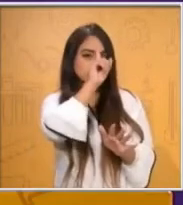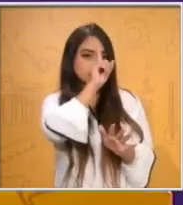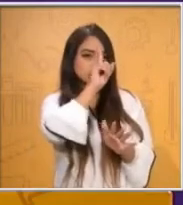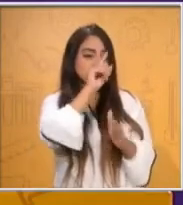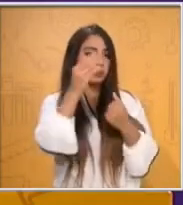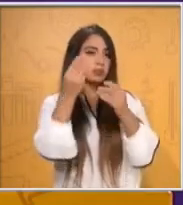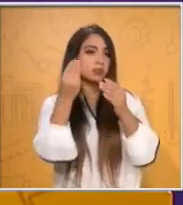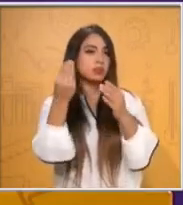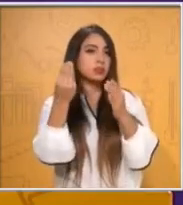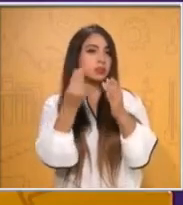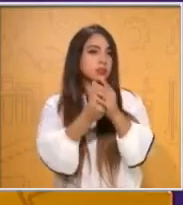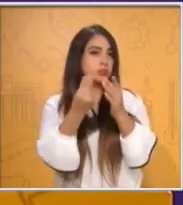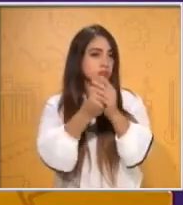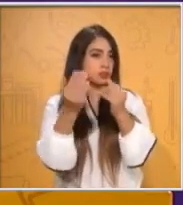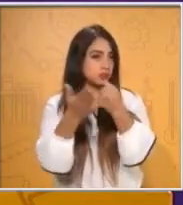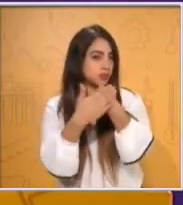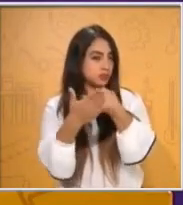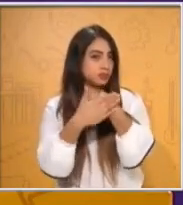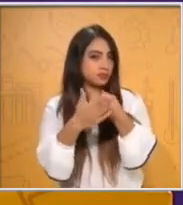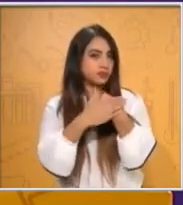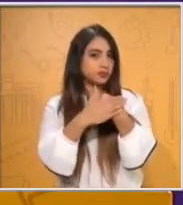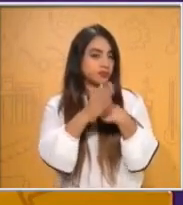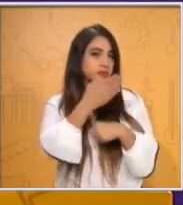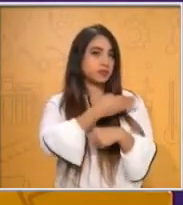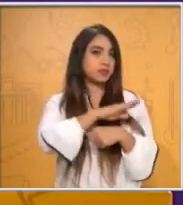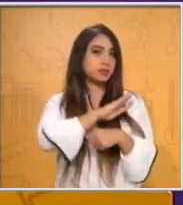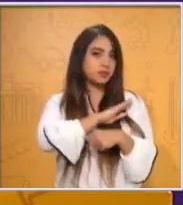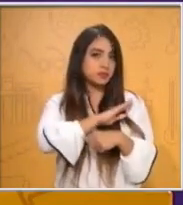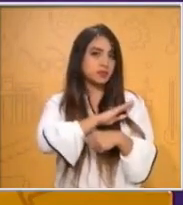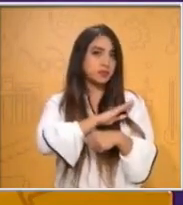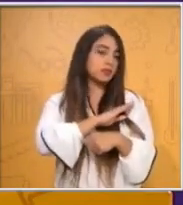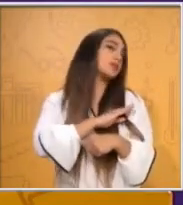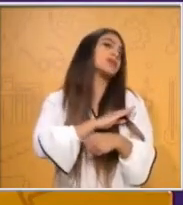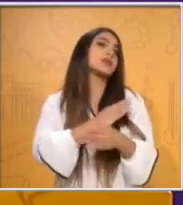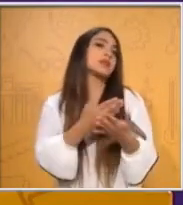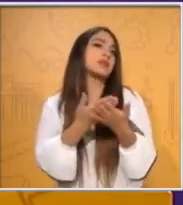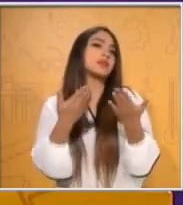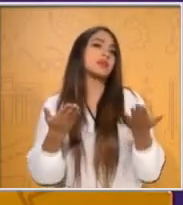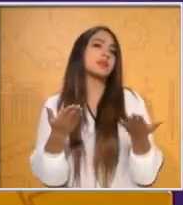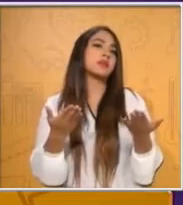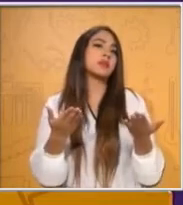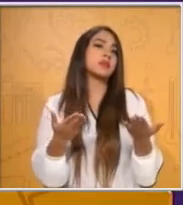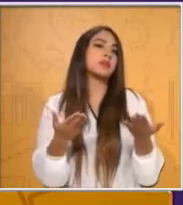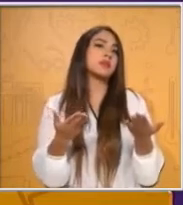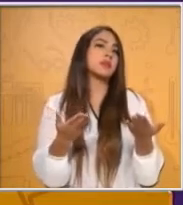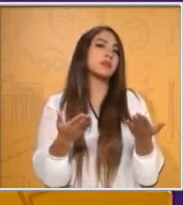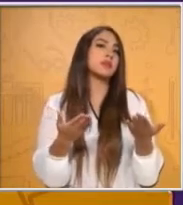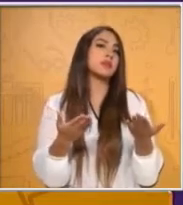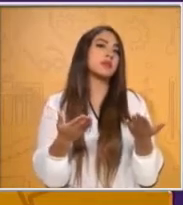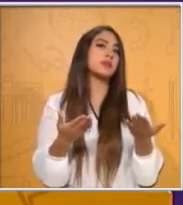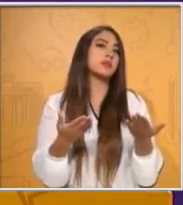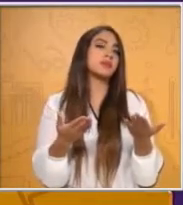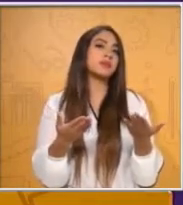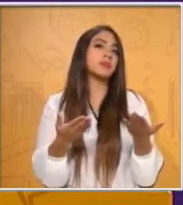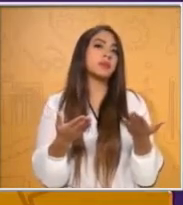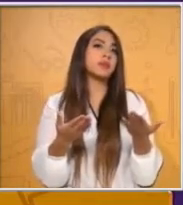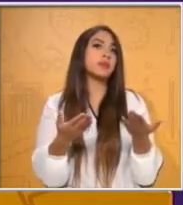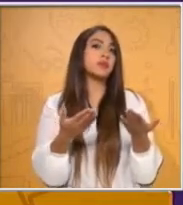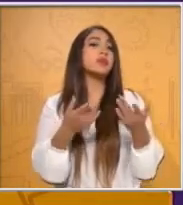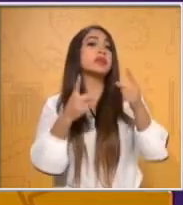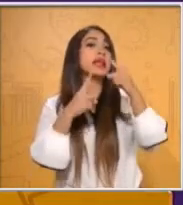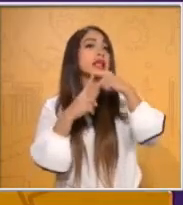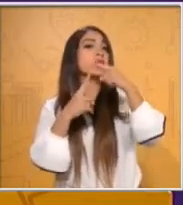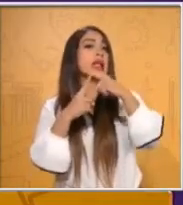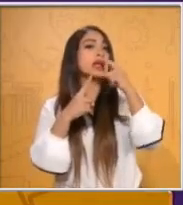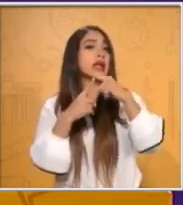va a ser el lunes, que viene siendo español, a los niños de segundo grado les vamos a encargar de tarea que lean un cuento o historieta de su